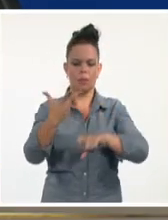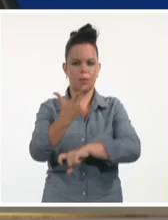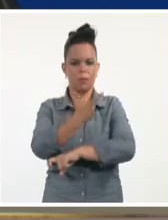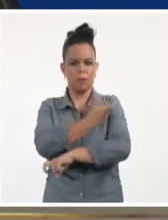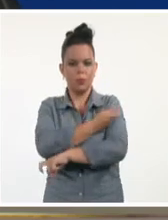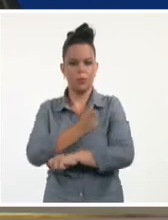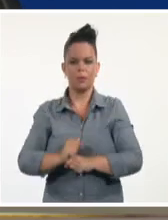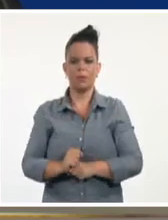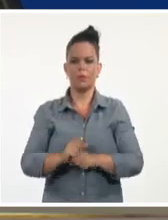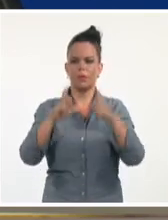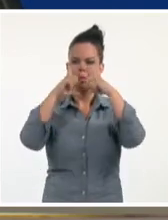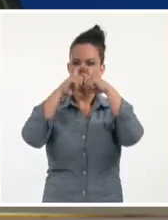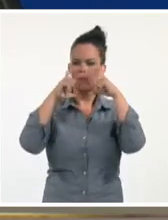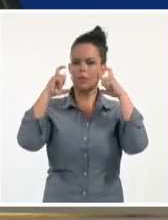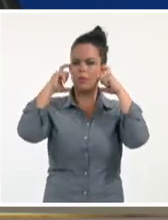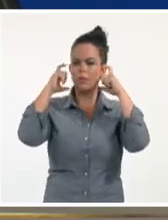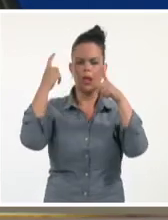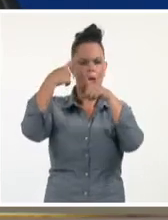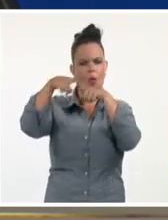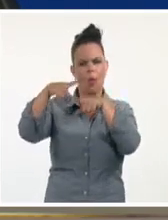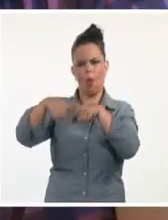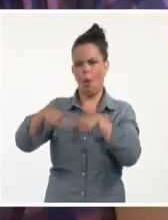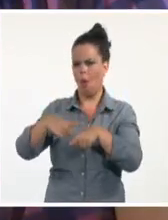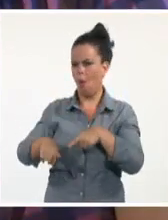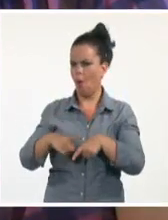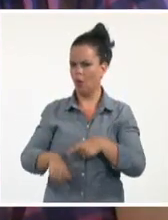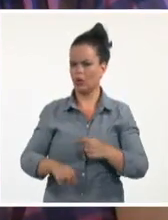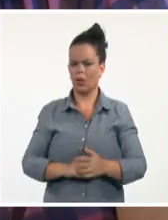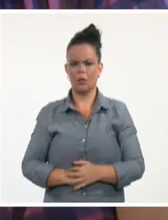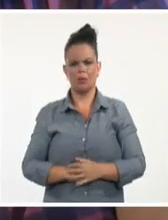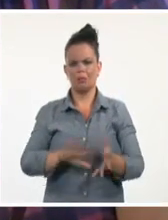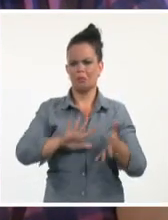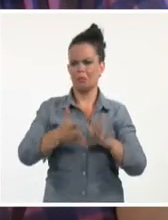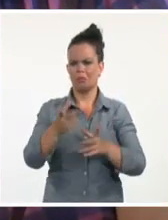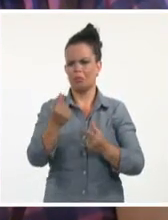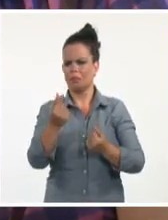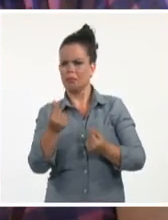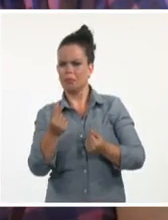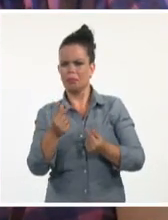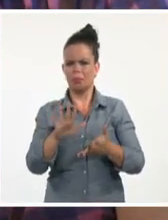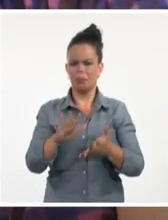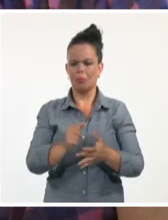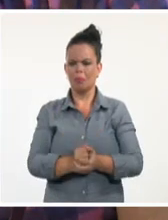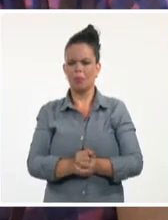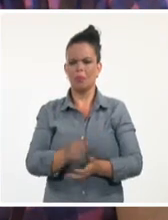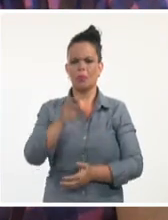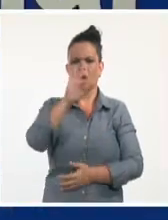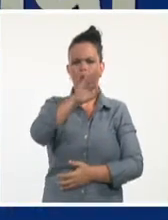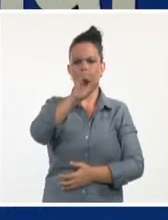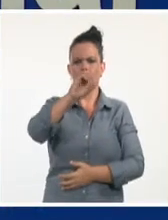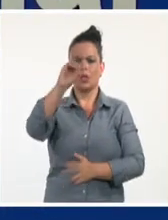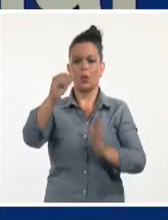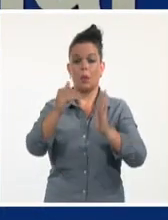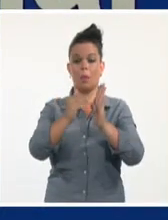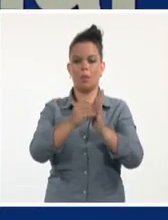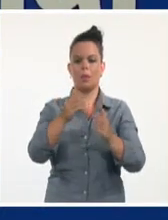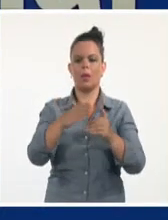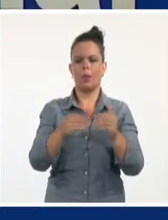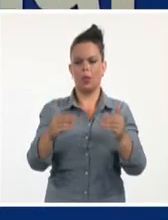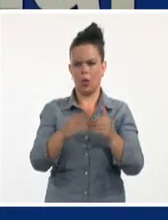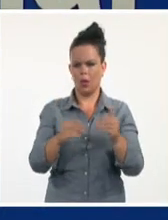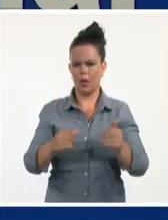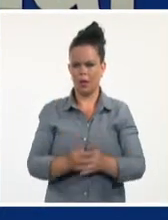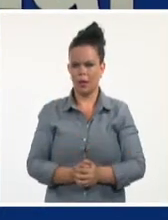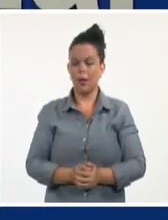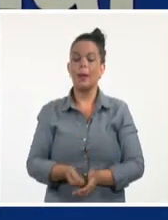otros insumos valorados en aproximadamente 800 mil dólares. Tres envíos más se esperan en próximos días y suman